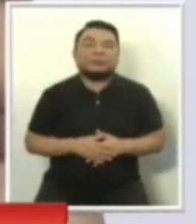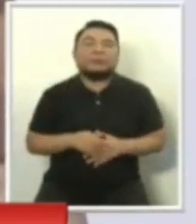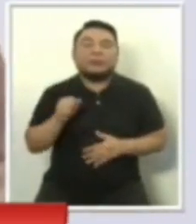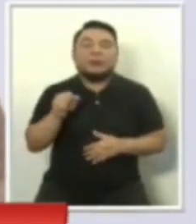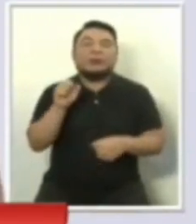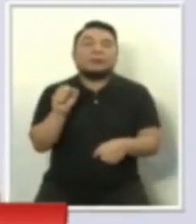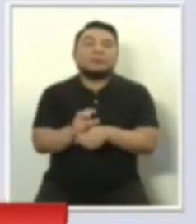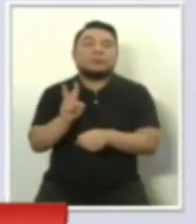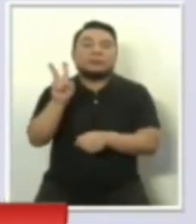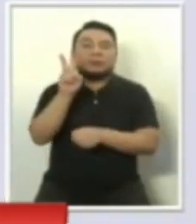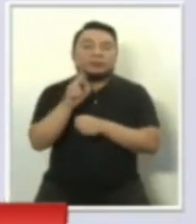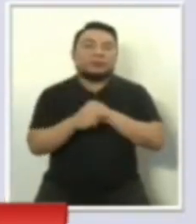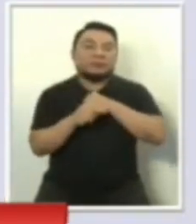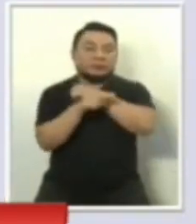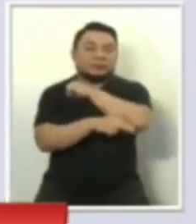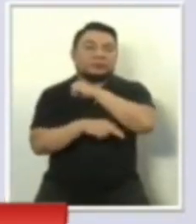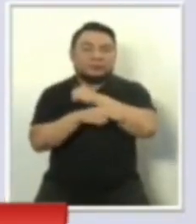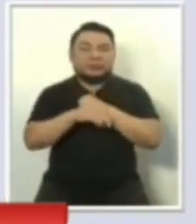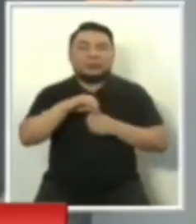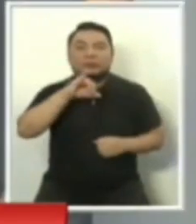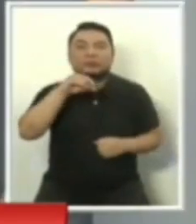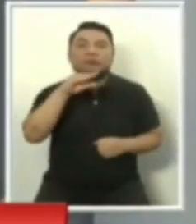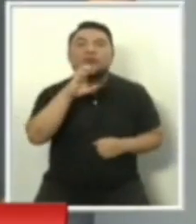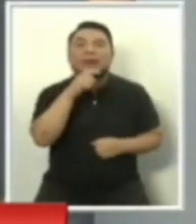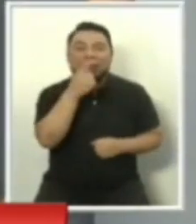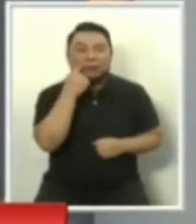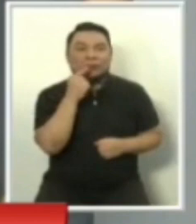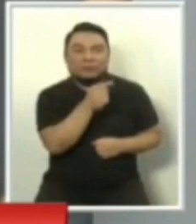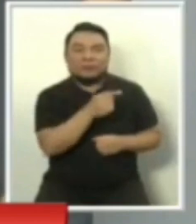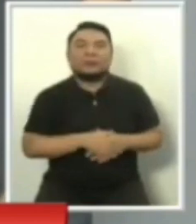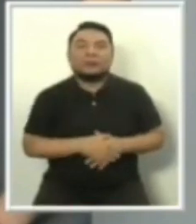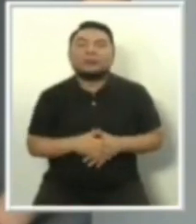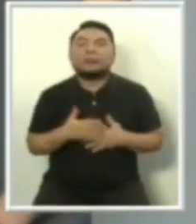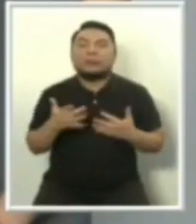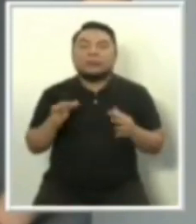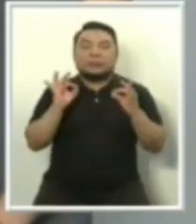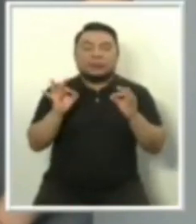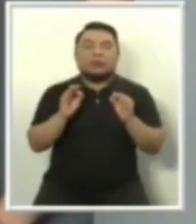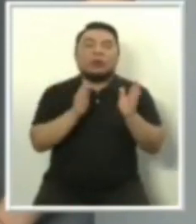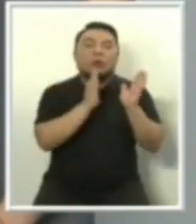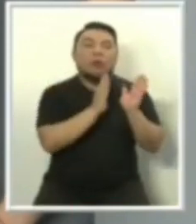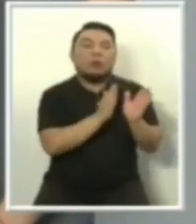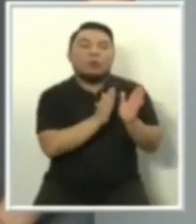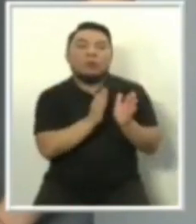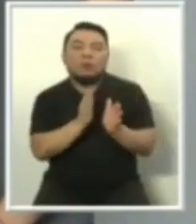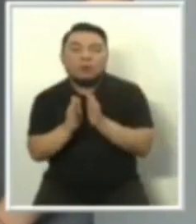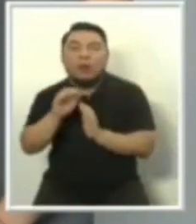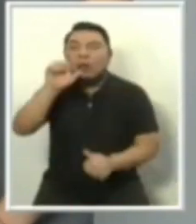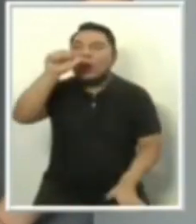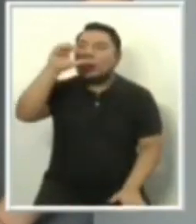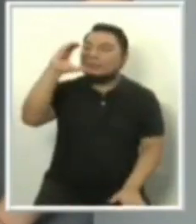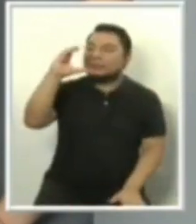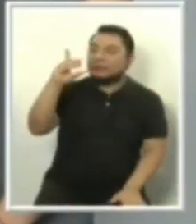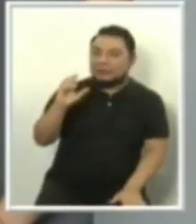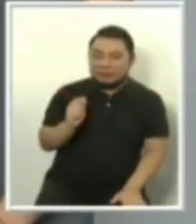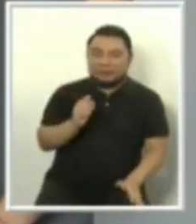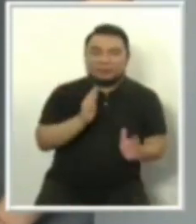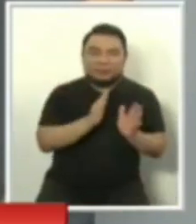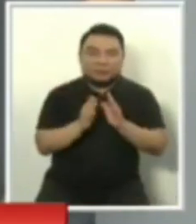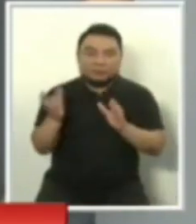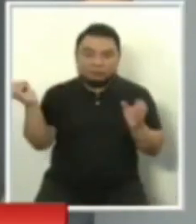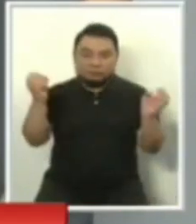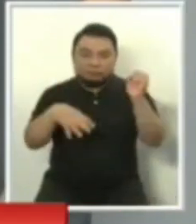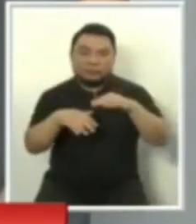Victoria Nacional, George Forsythe. Recordamos, esto es en estricto orden alfabético. Tenemos las dieciocho